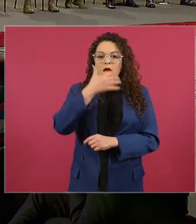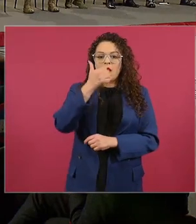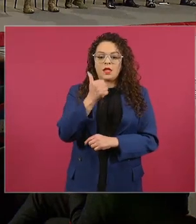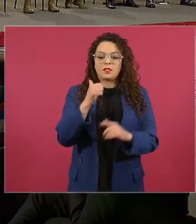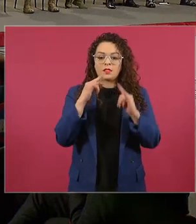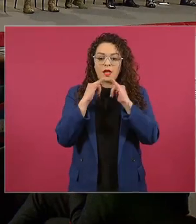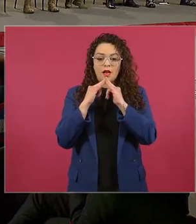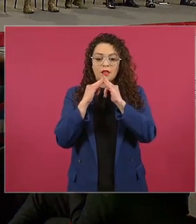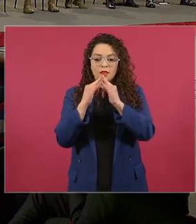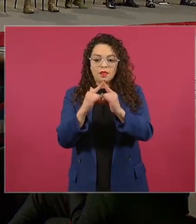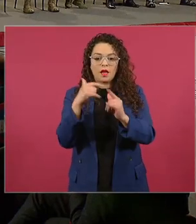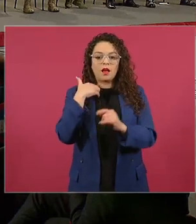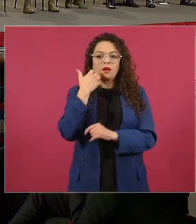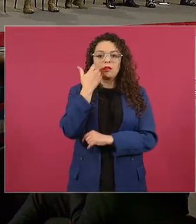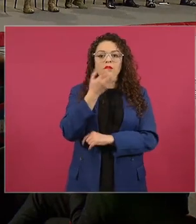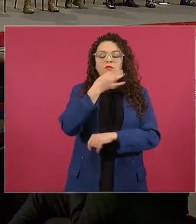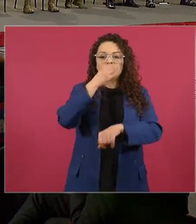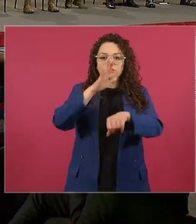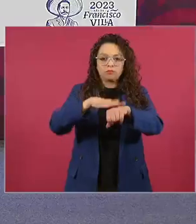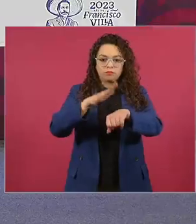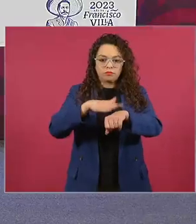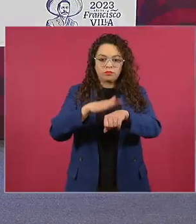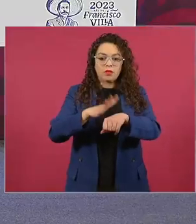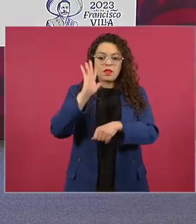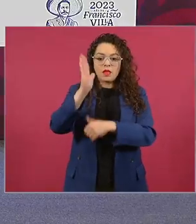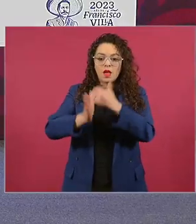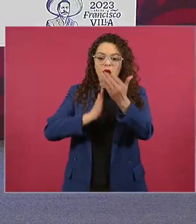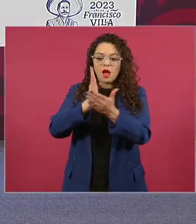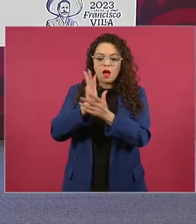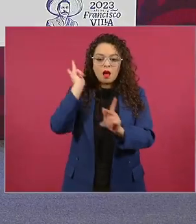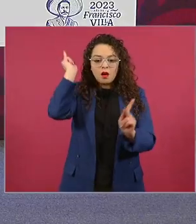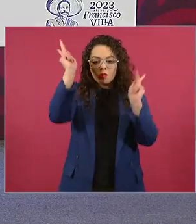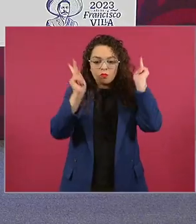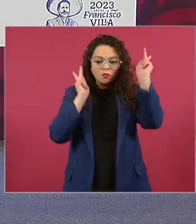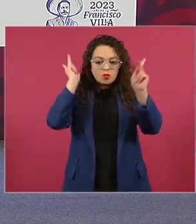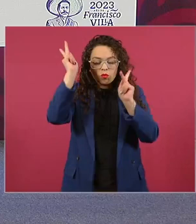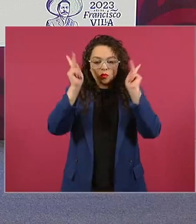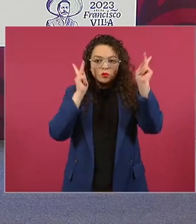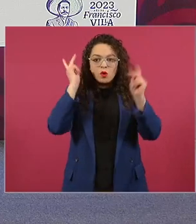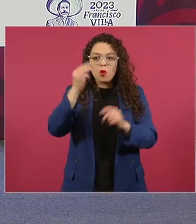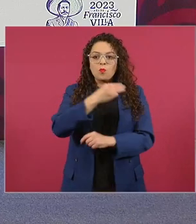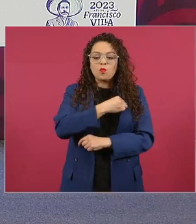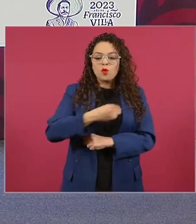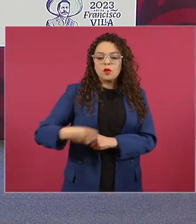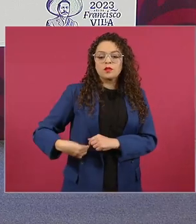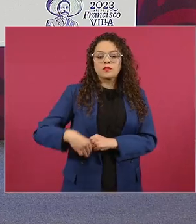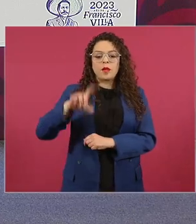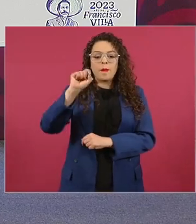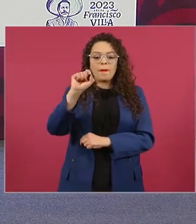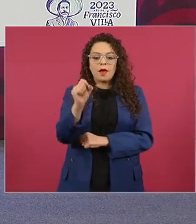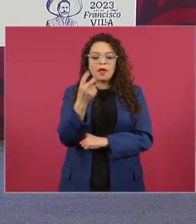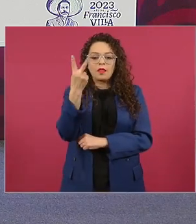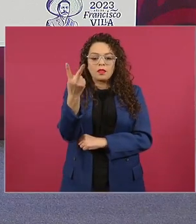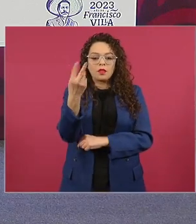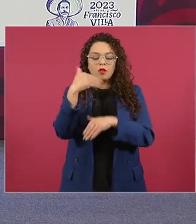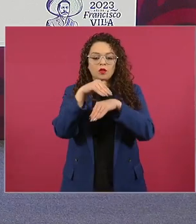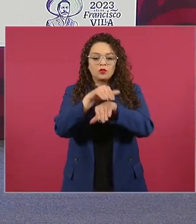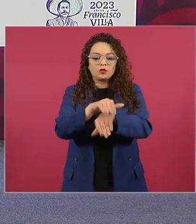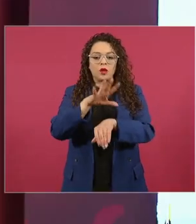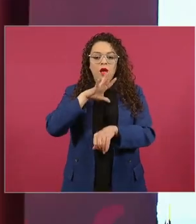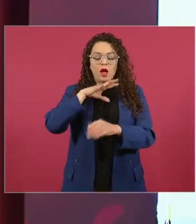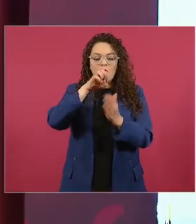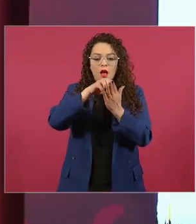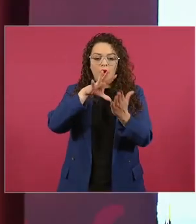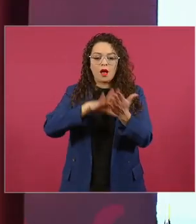visitado de acuerdo a su instrucción, presidente, 22 municipios de los 27 programados en la